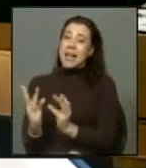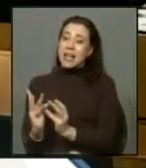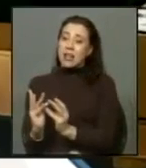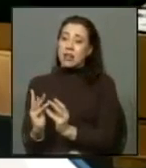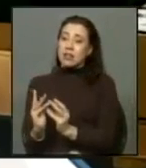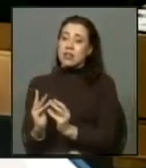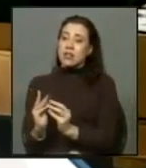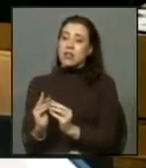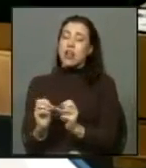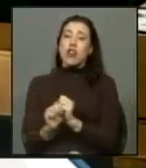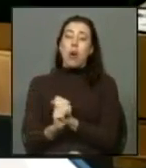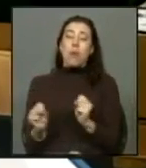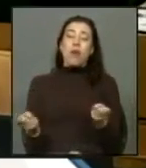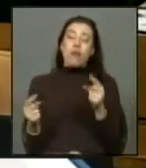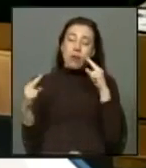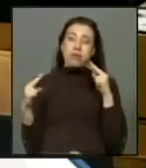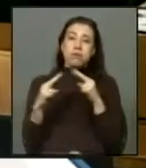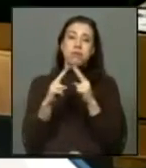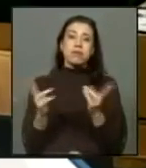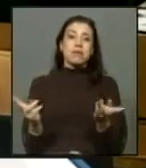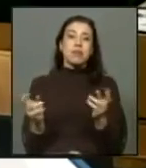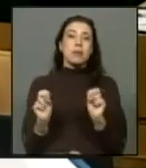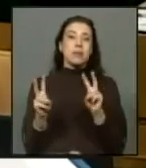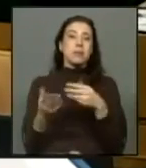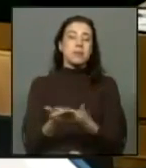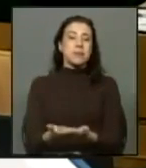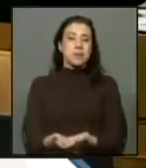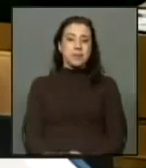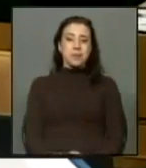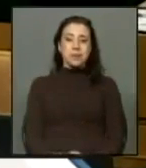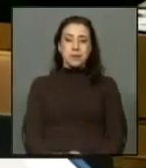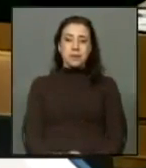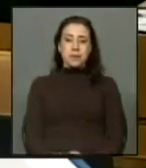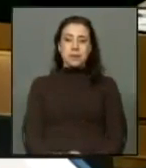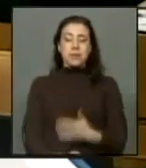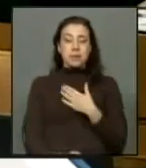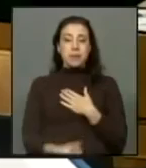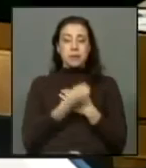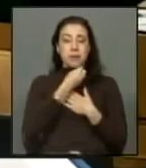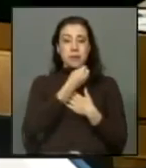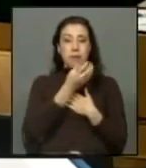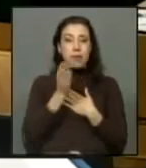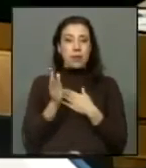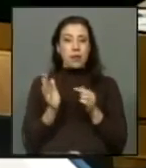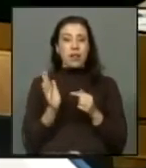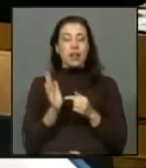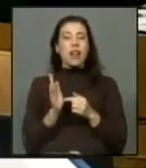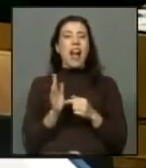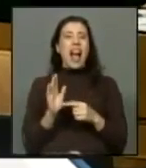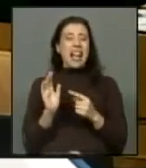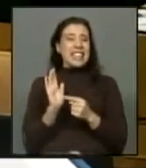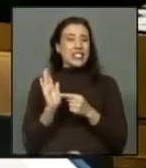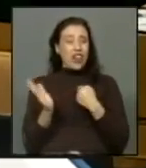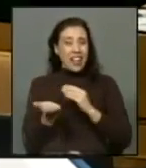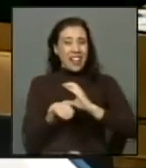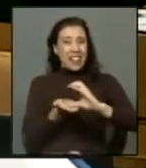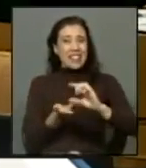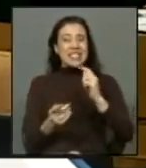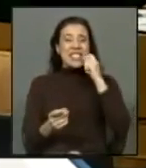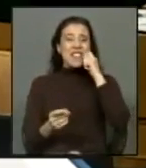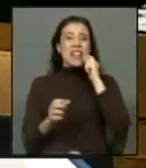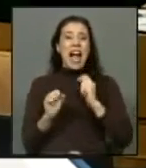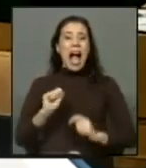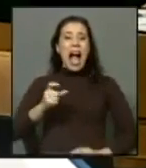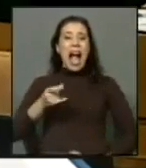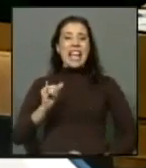nos podamos reencontrar con ellos decir que esto es un aguinaldo es una afrenta